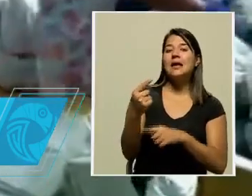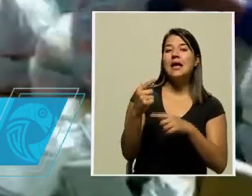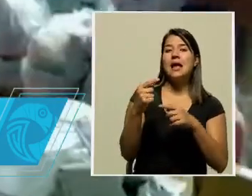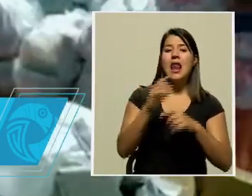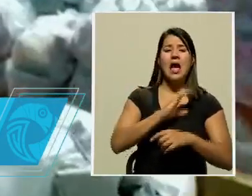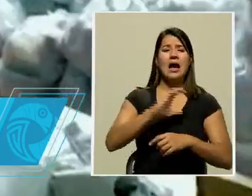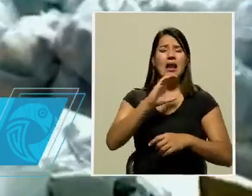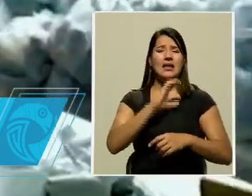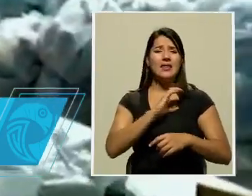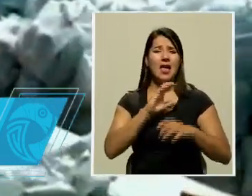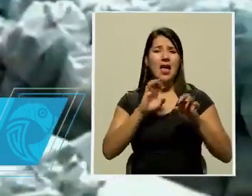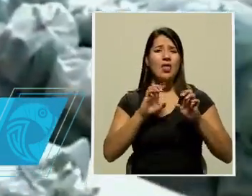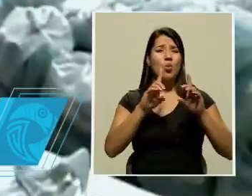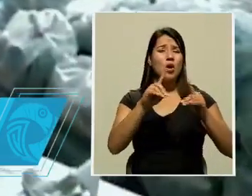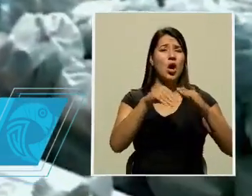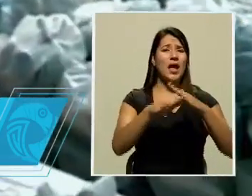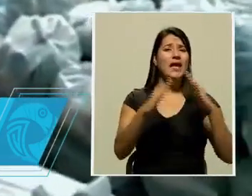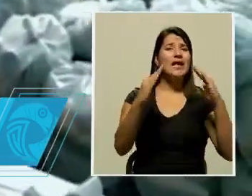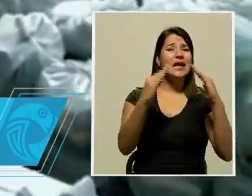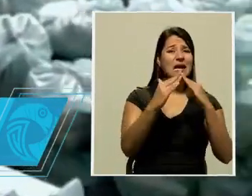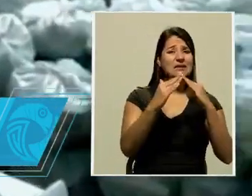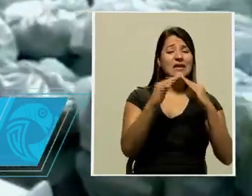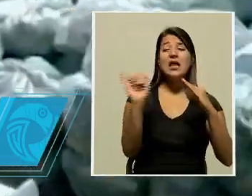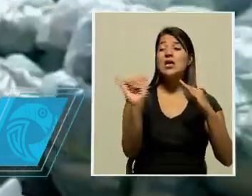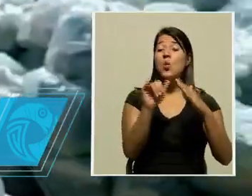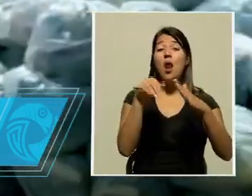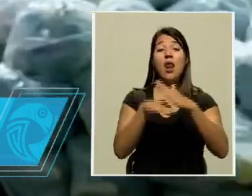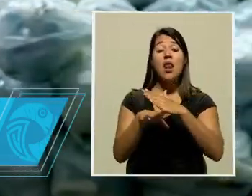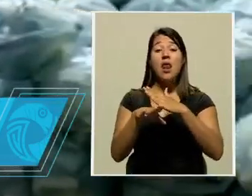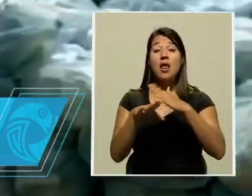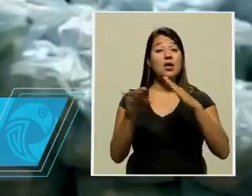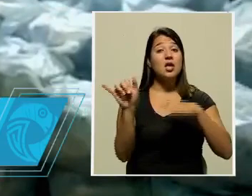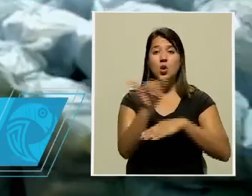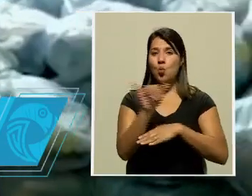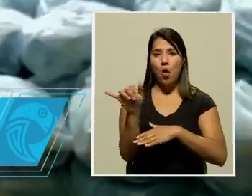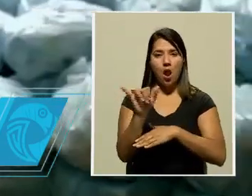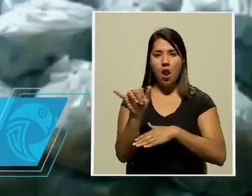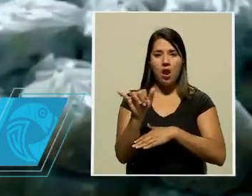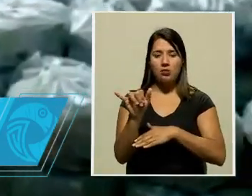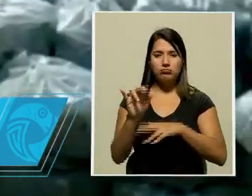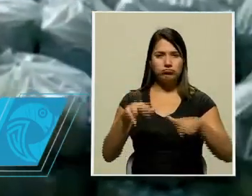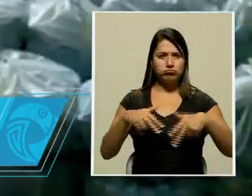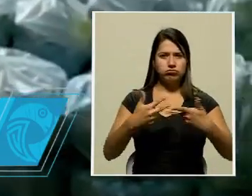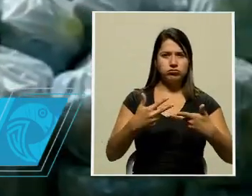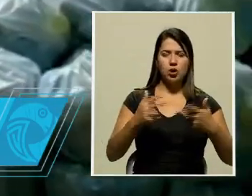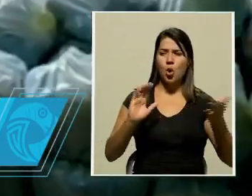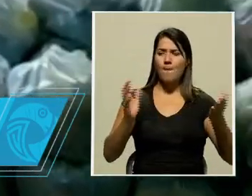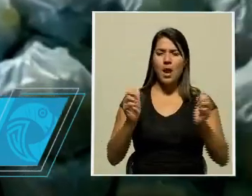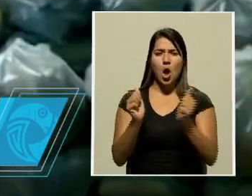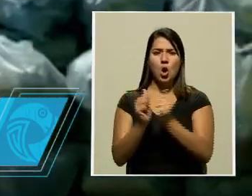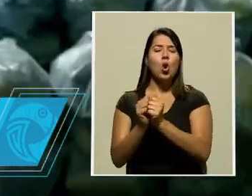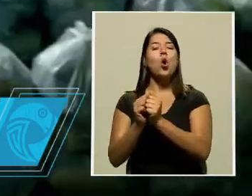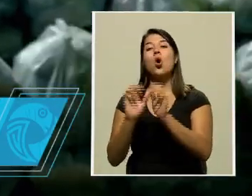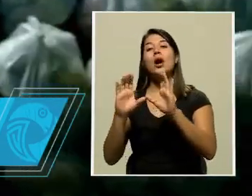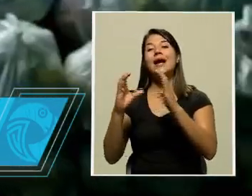en casa será igual, aunque en la escuela no cuenten con el internet necesario para cumplirlo. La instrucción la dio este jueves 5 de